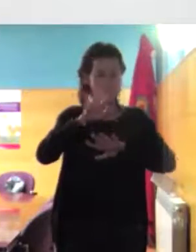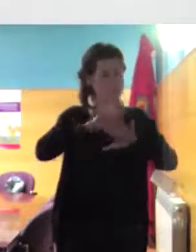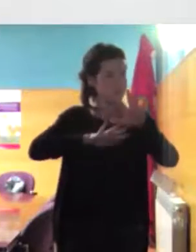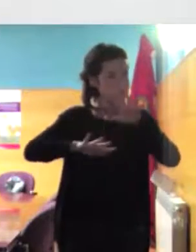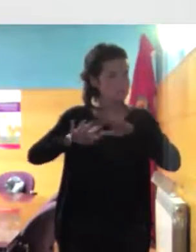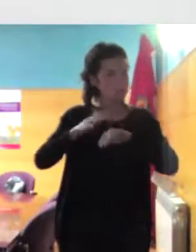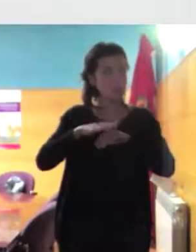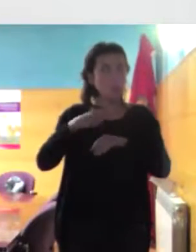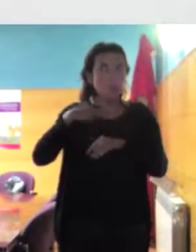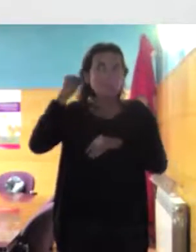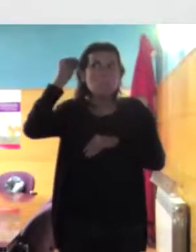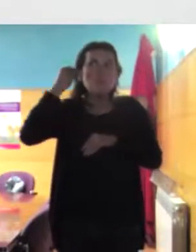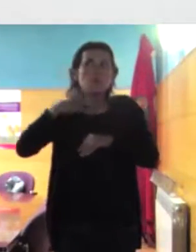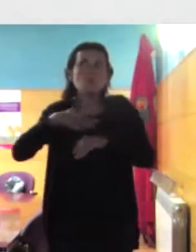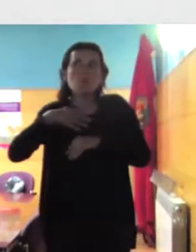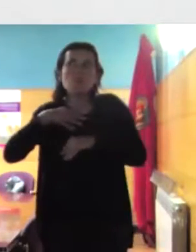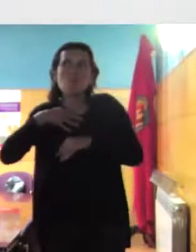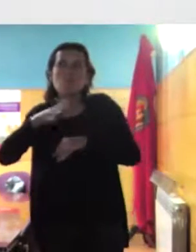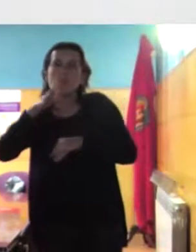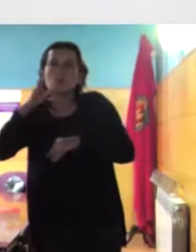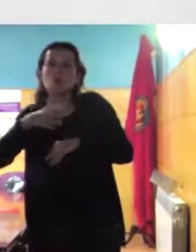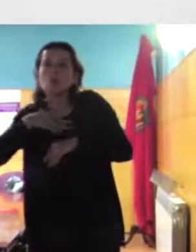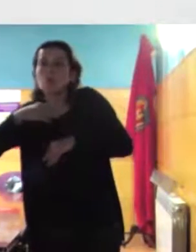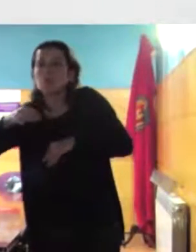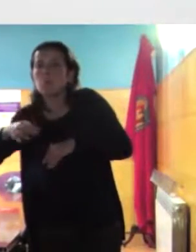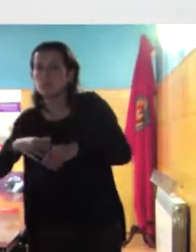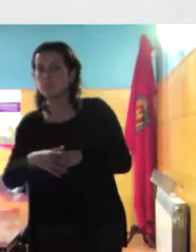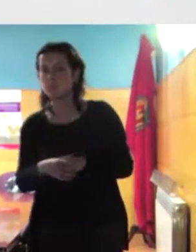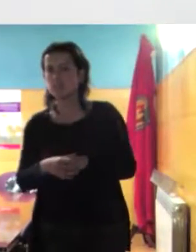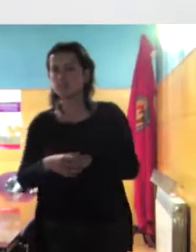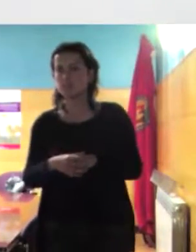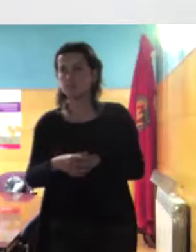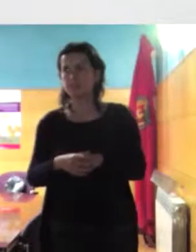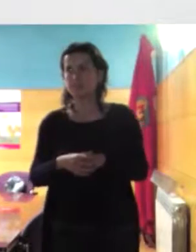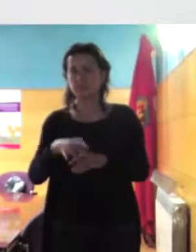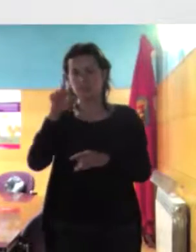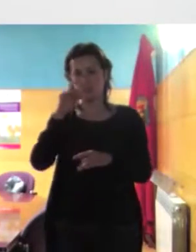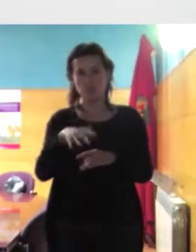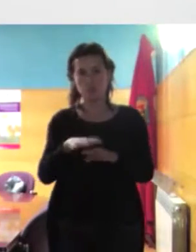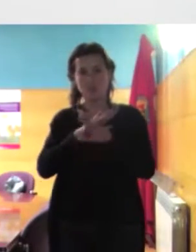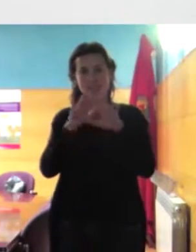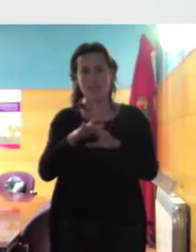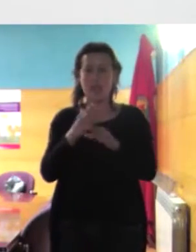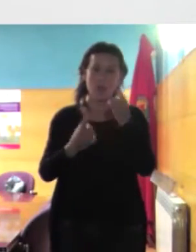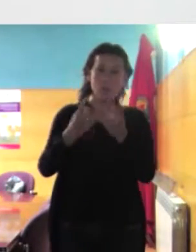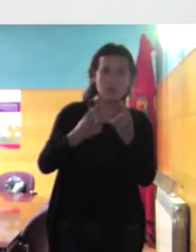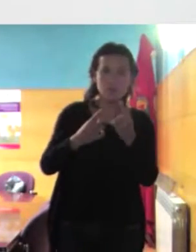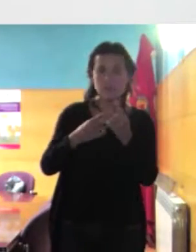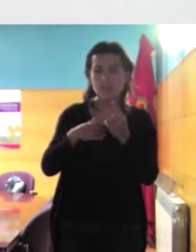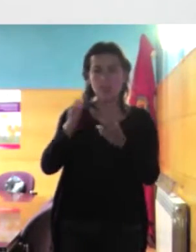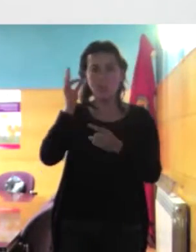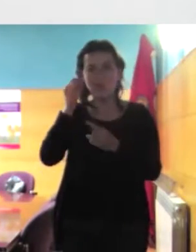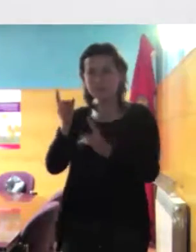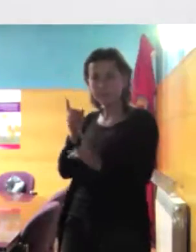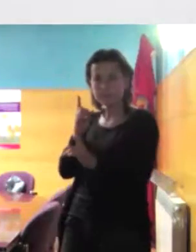pensamos que proviene de ahí en vez de ir a por las mujeres en contra de las mujeres la idea es